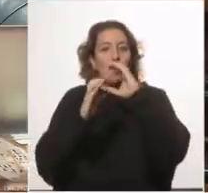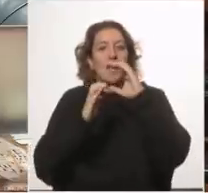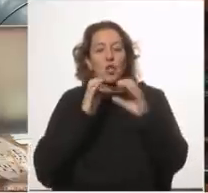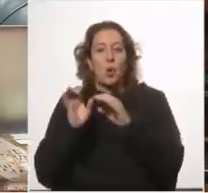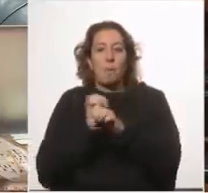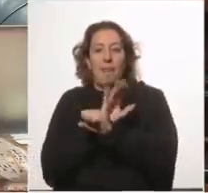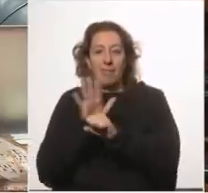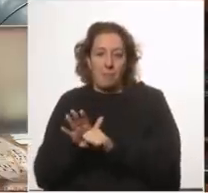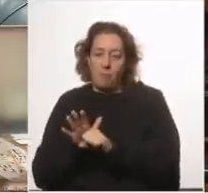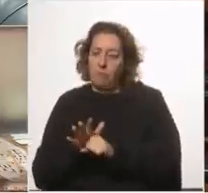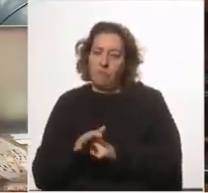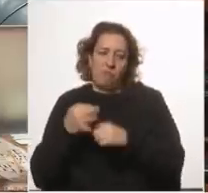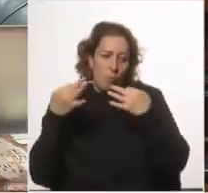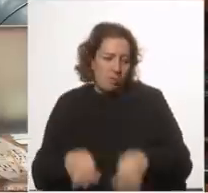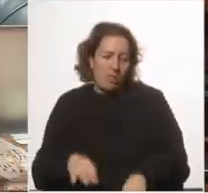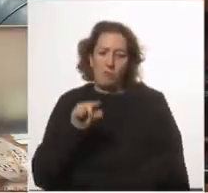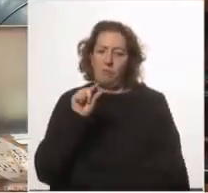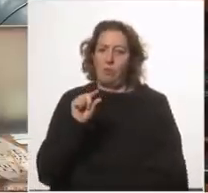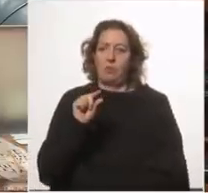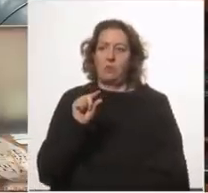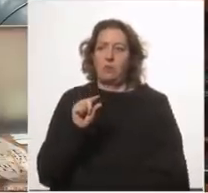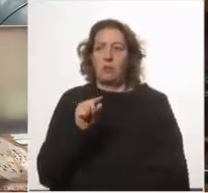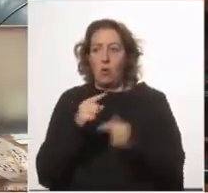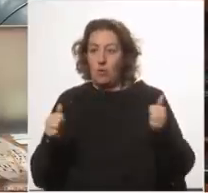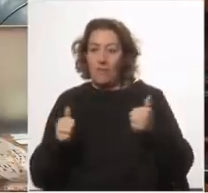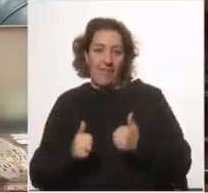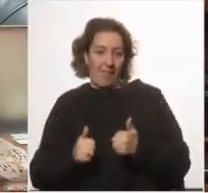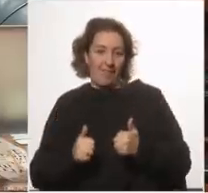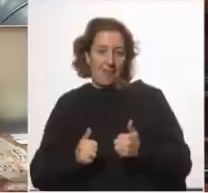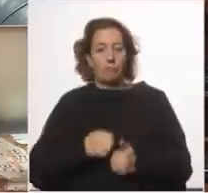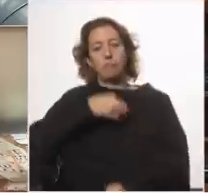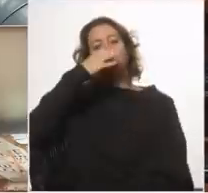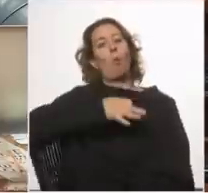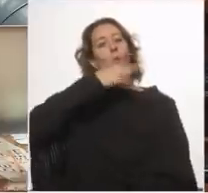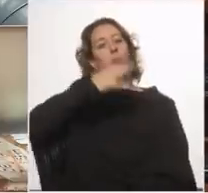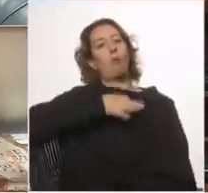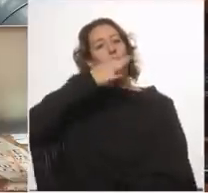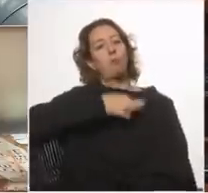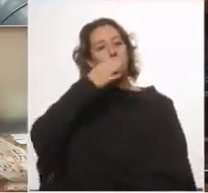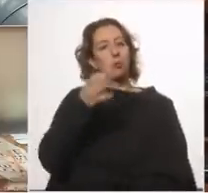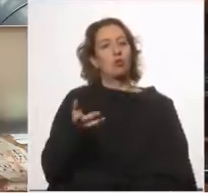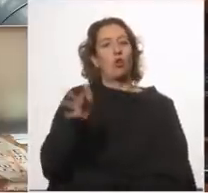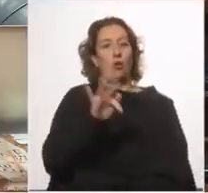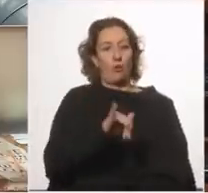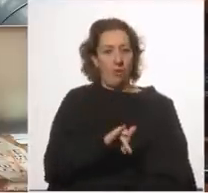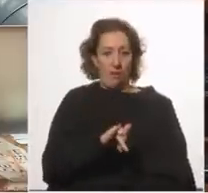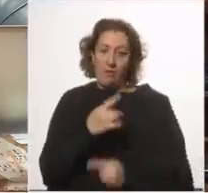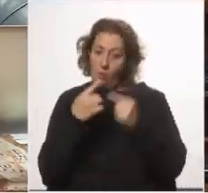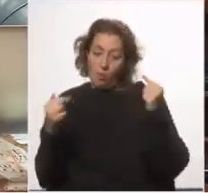se han cumplido muy pocas cuando la cosa iba bien las conferencias de prensa eran diarias cuando la cosa fue mal